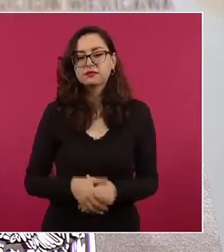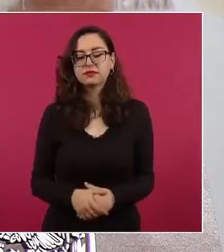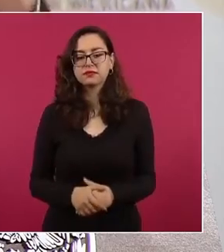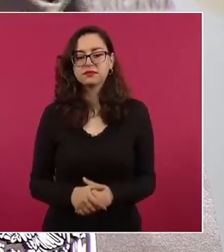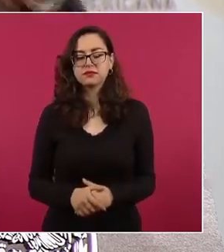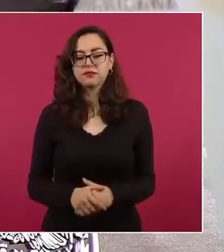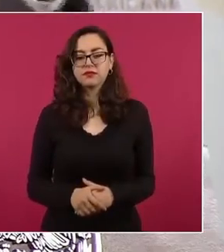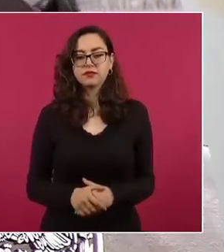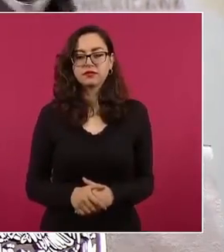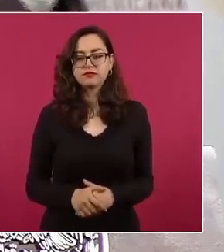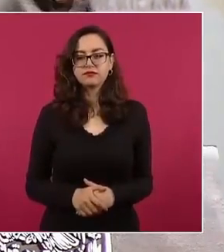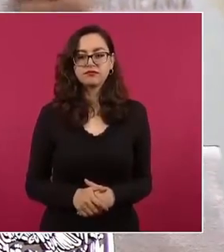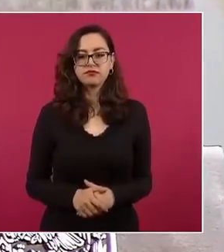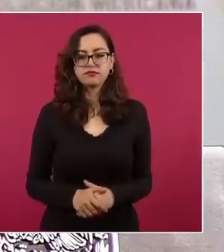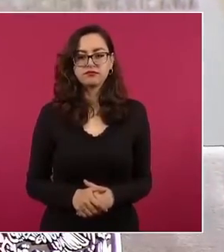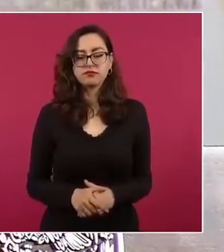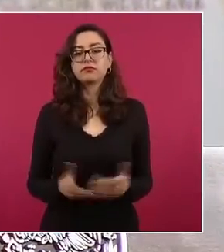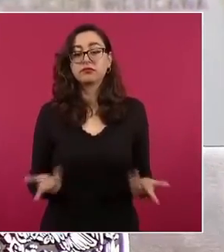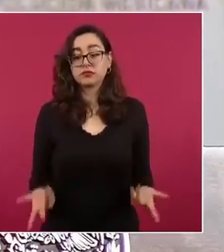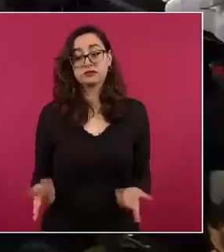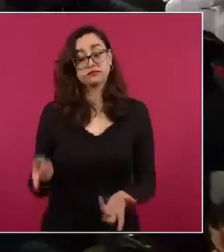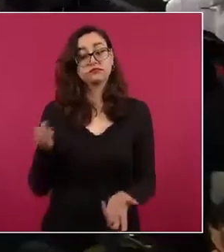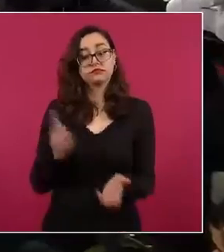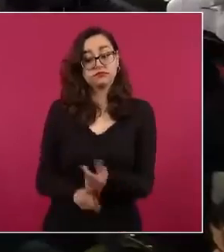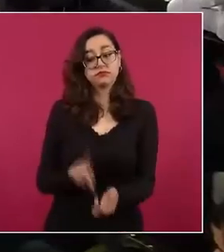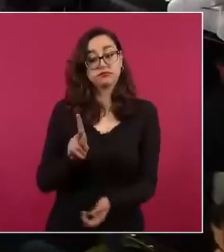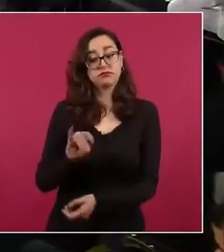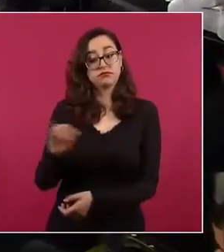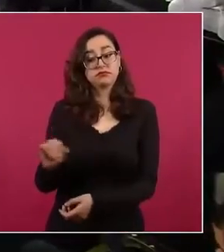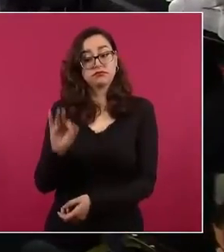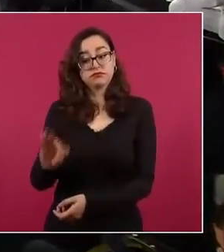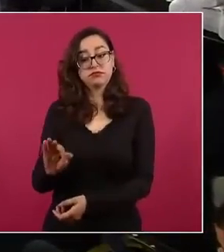¿Vamos a limpiar el Poder Judicial? Y entonces sí.